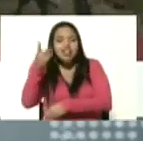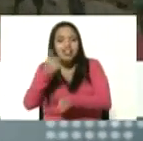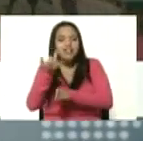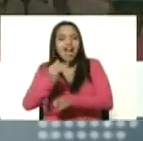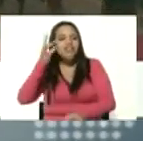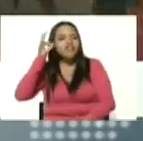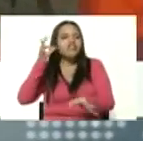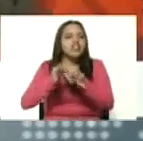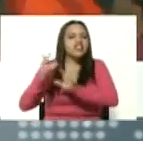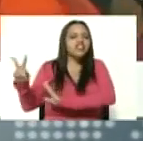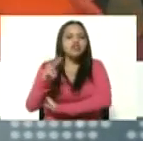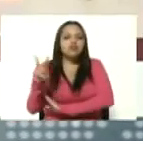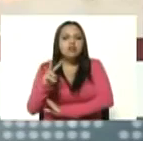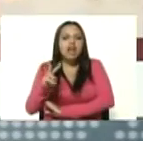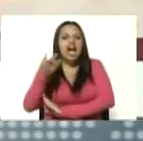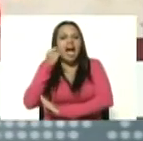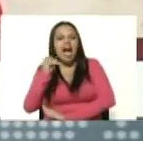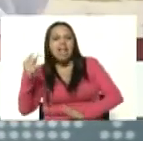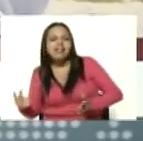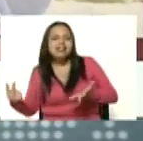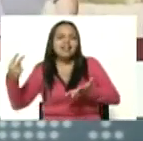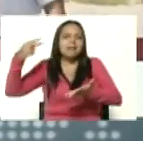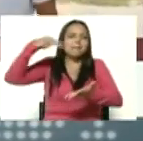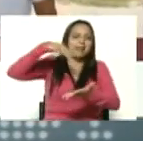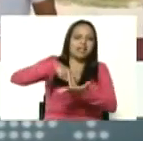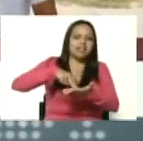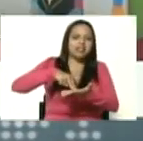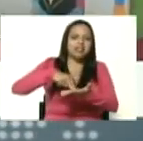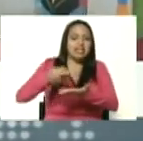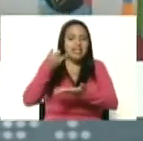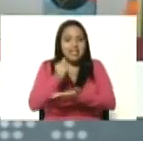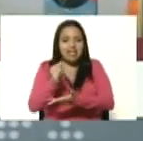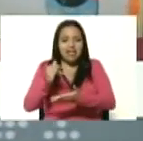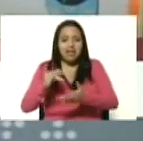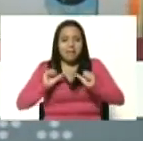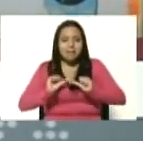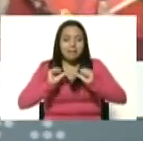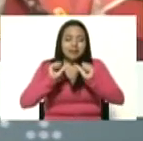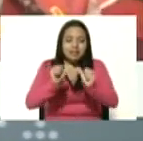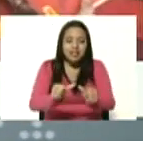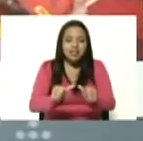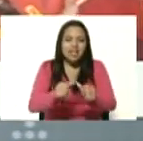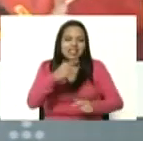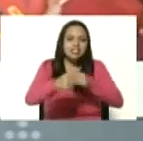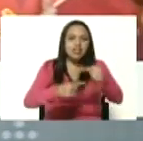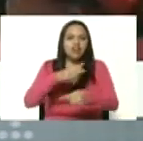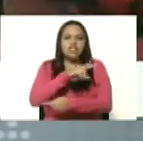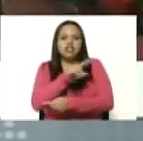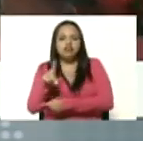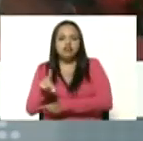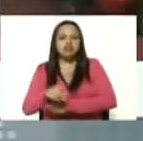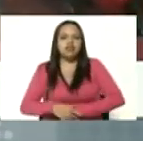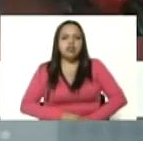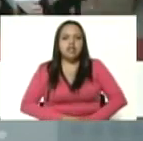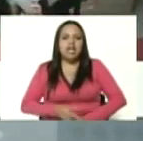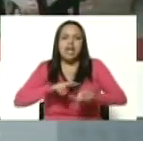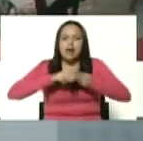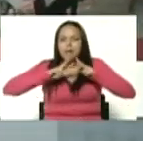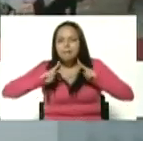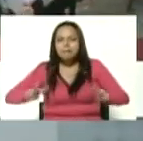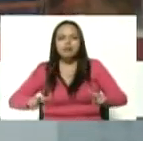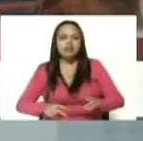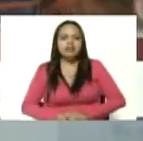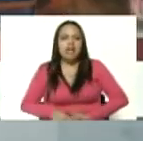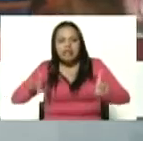que Venezuela se va a poner de pie y va a transitar el siglo XXI en prosperidad en